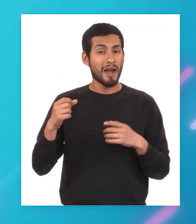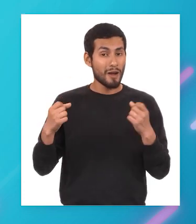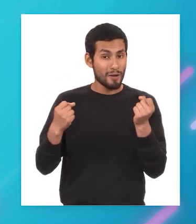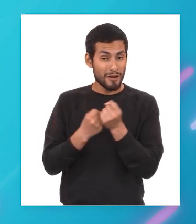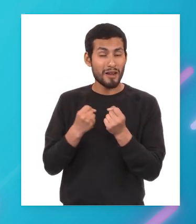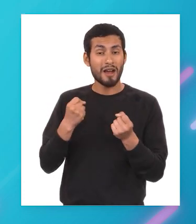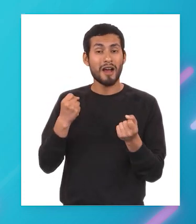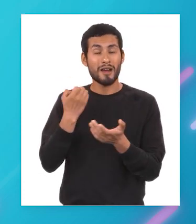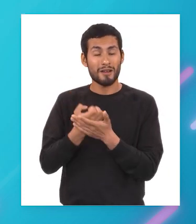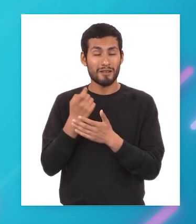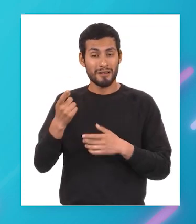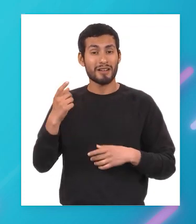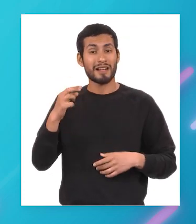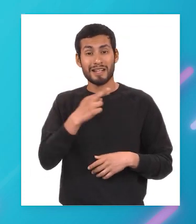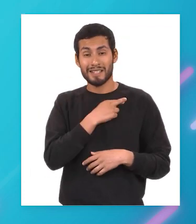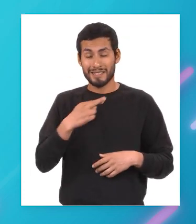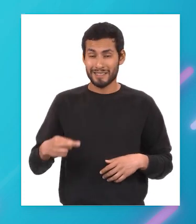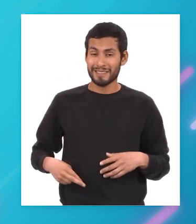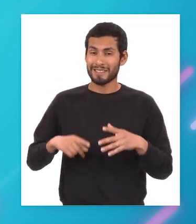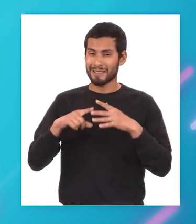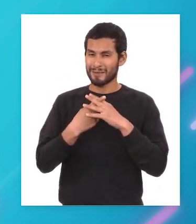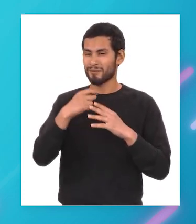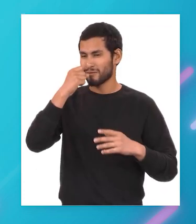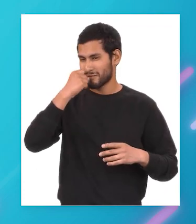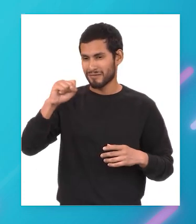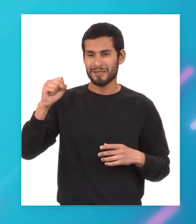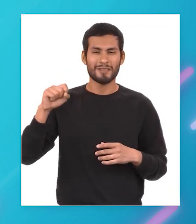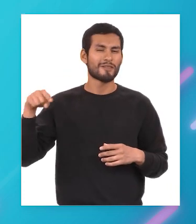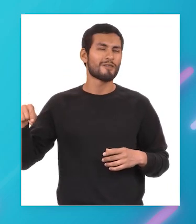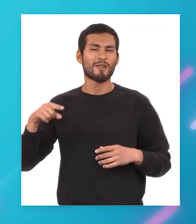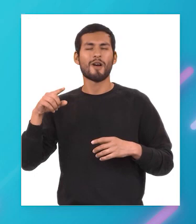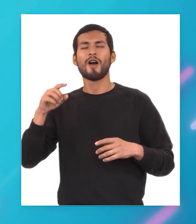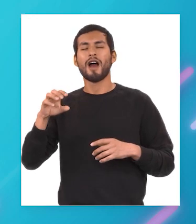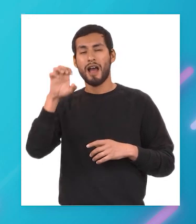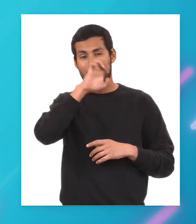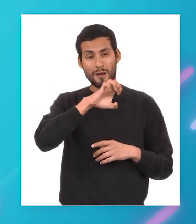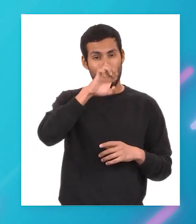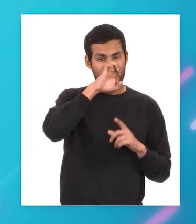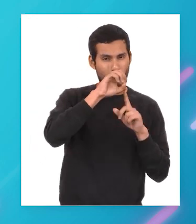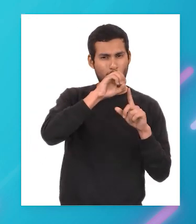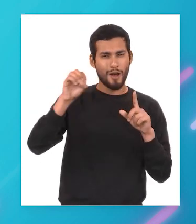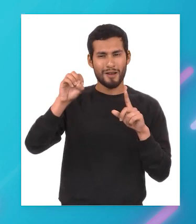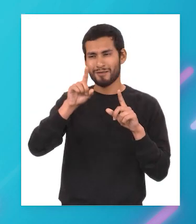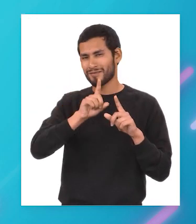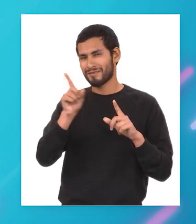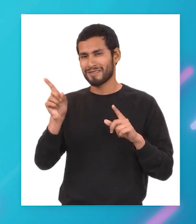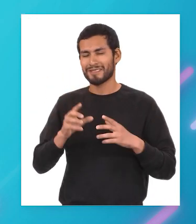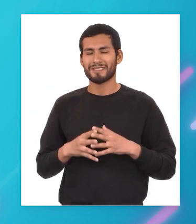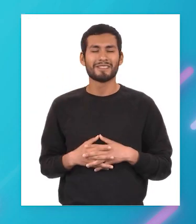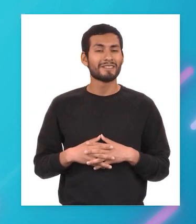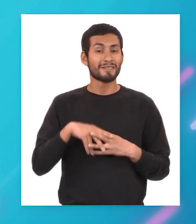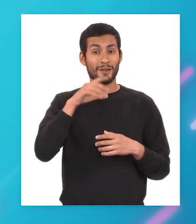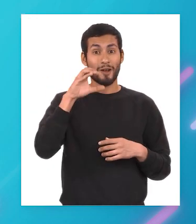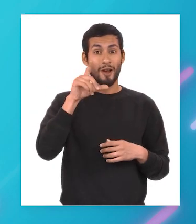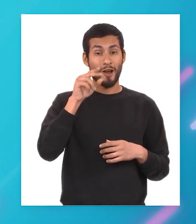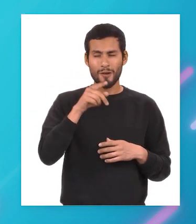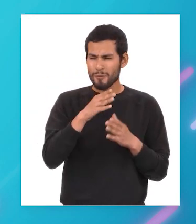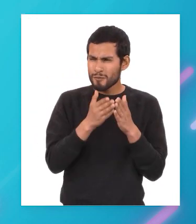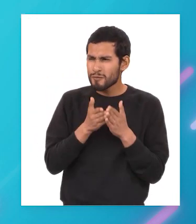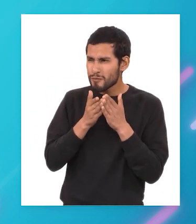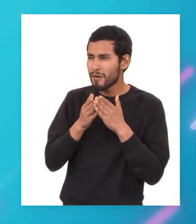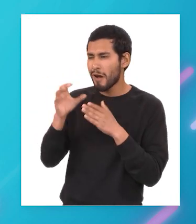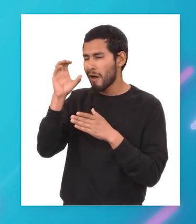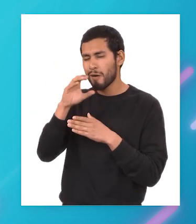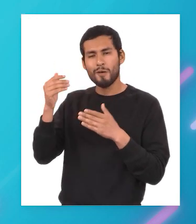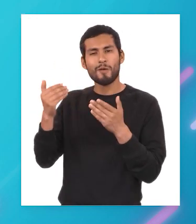el apoyo económico de los reyes inicia su viaje por el oeste de europa colón con su espíritu aventurero quería